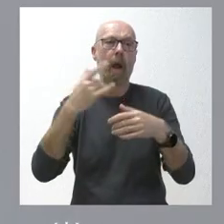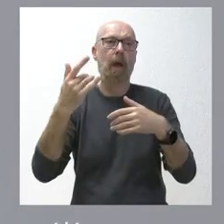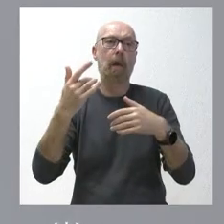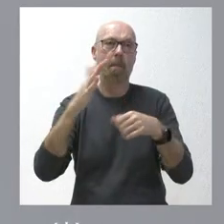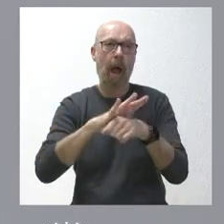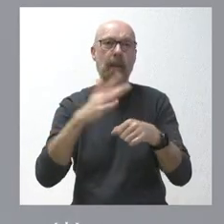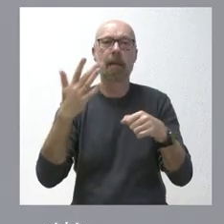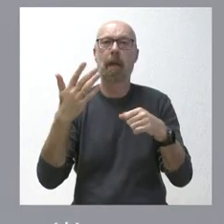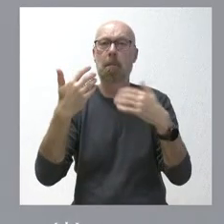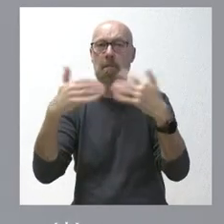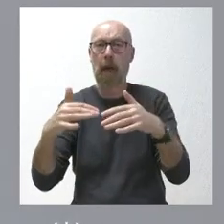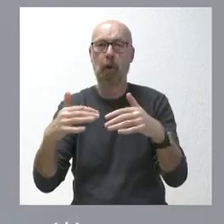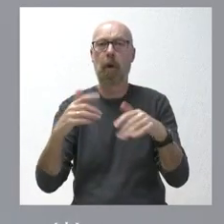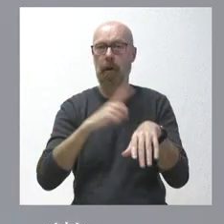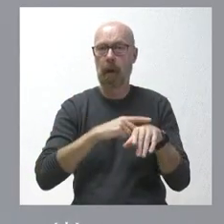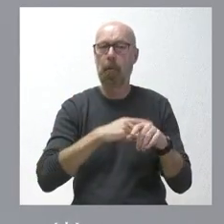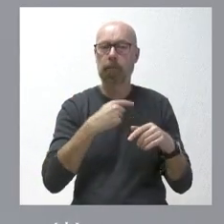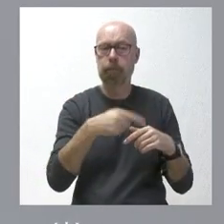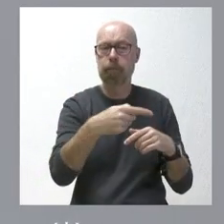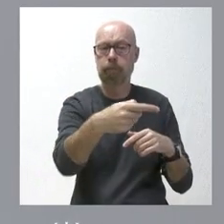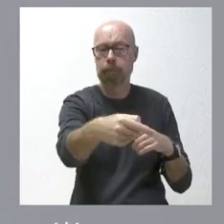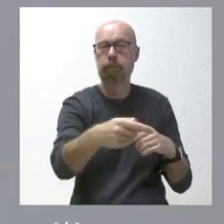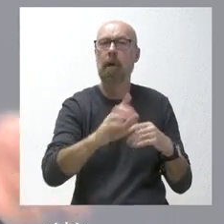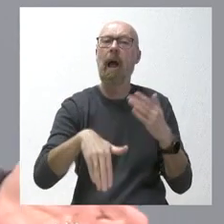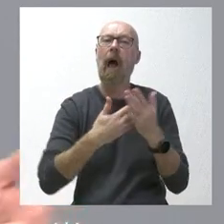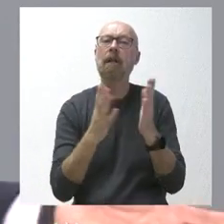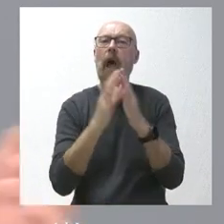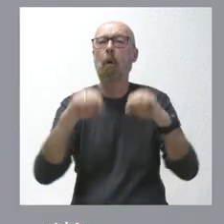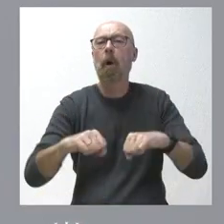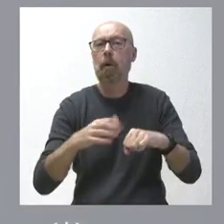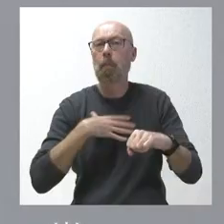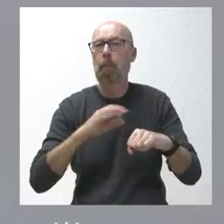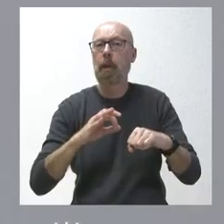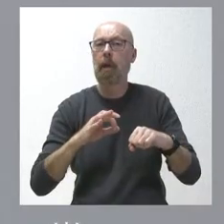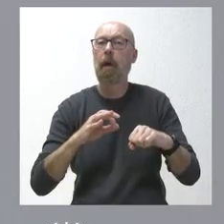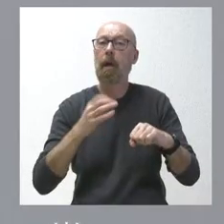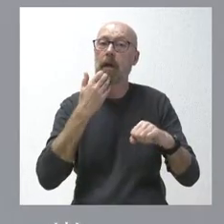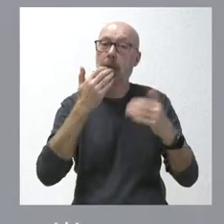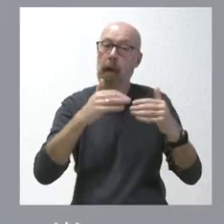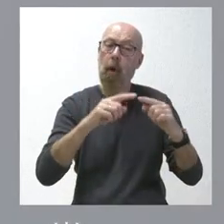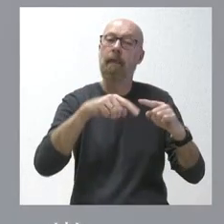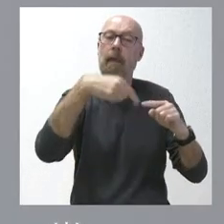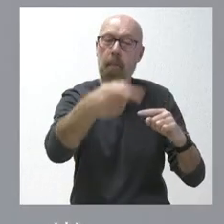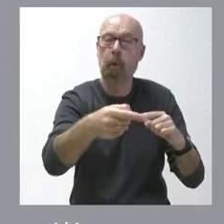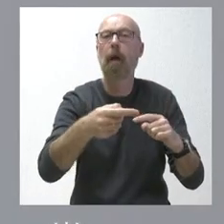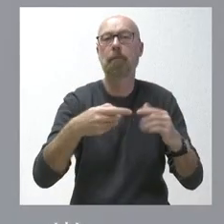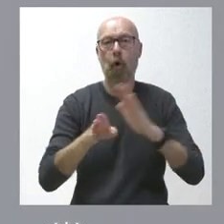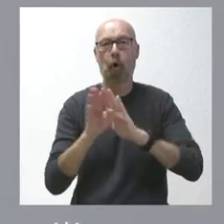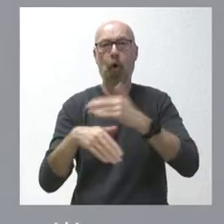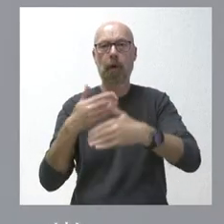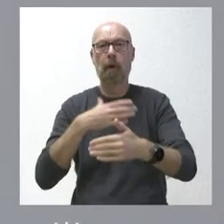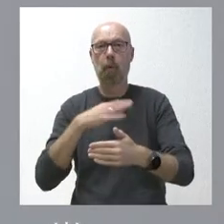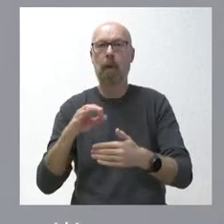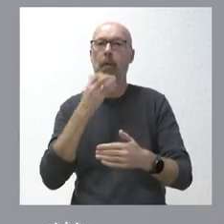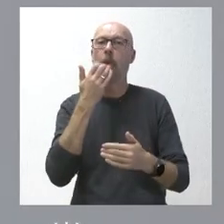el martes y el miércoles para intentar llegar a un acuerdo. Y luego quedará también el día después, porque pase lo que pase en la